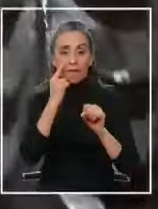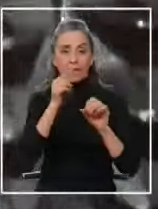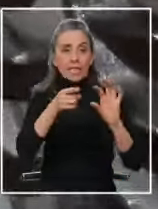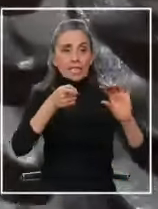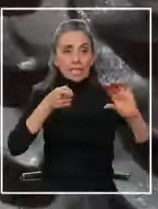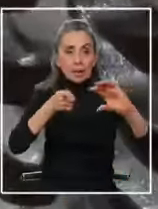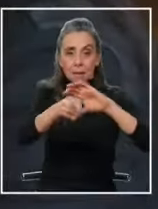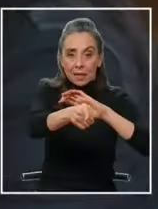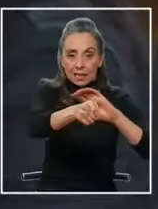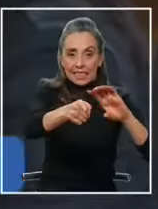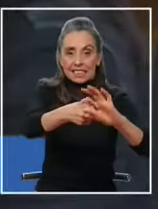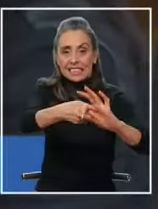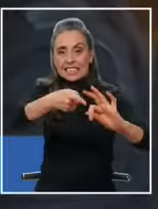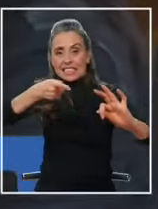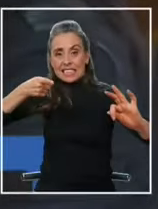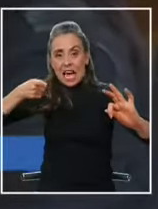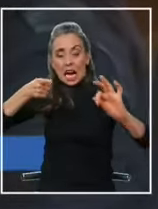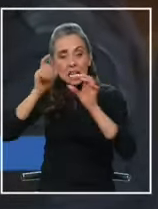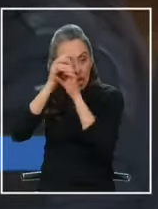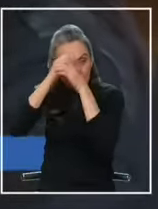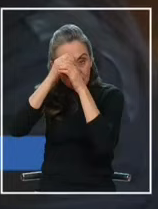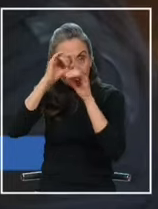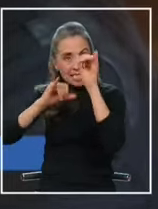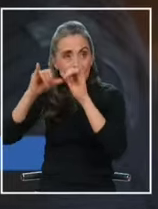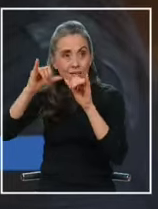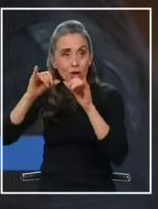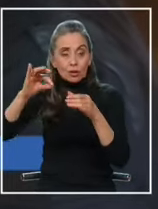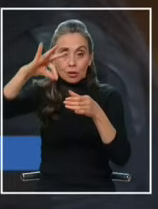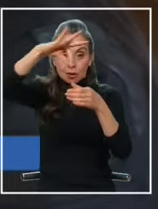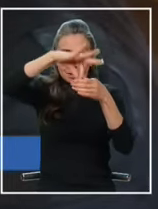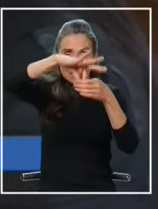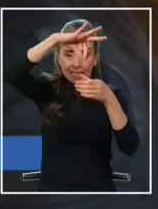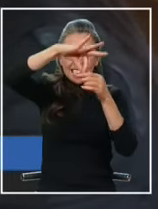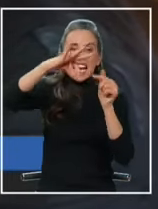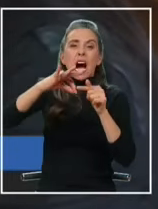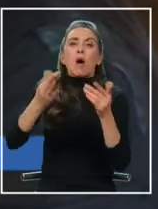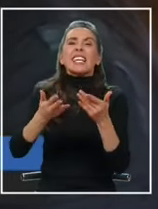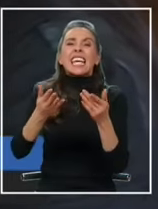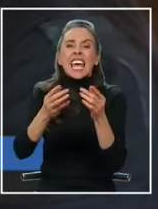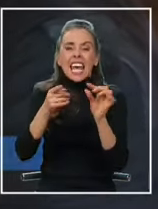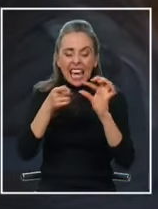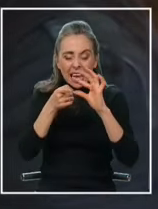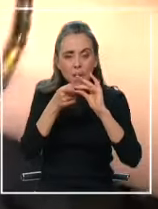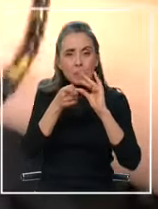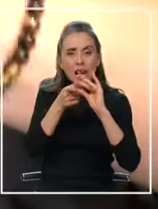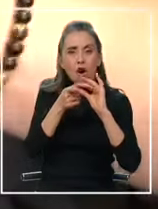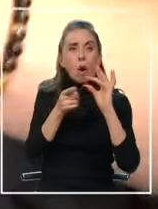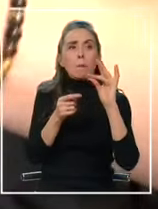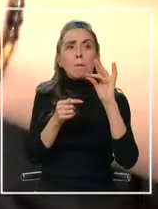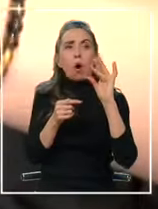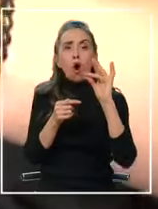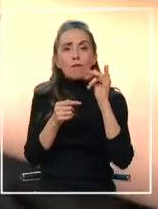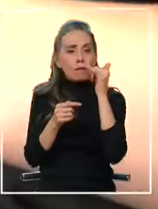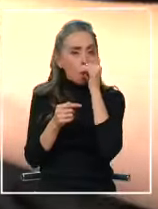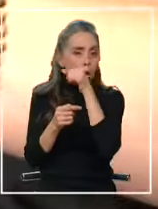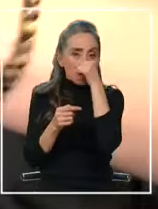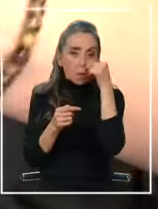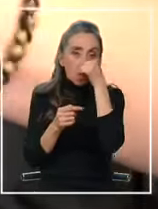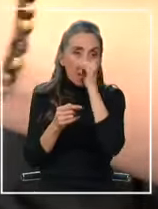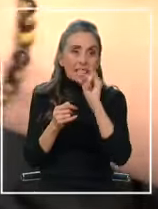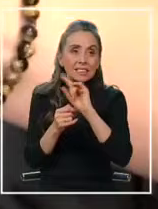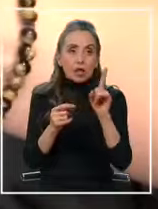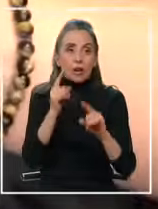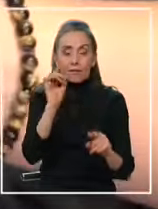sabemos todavía lo que es se lleva a un dispositivo que permite revelar que ese polvo que aparece ahí es droga y ahí se